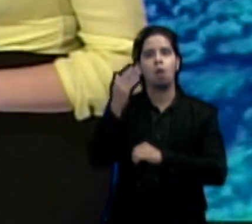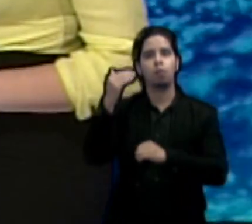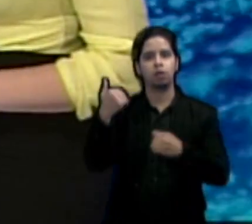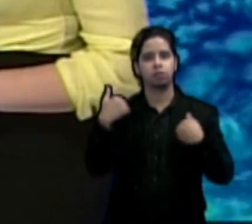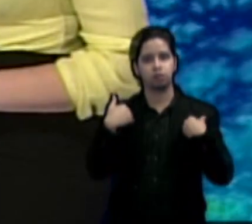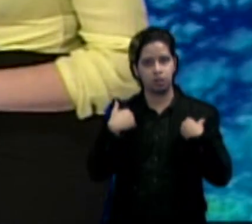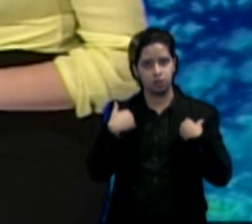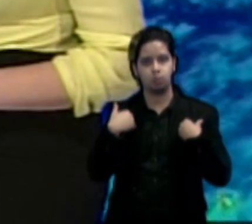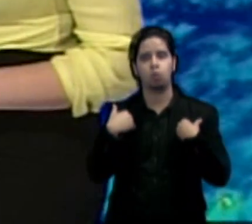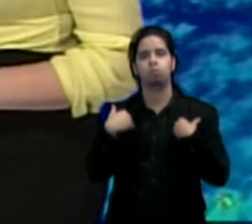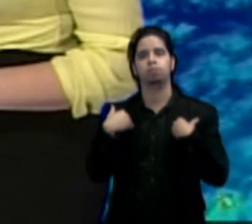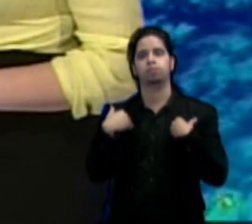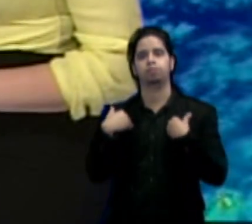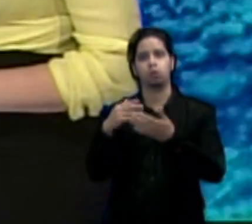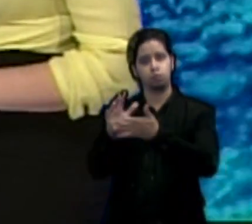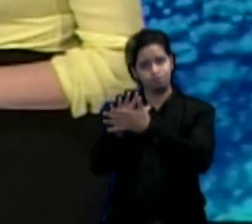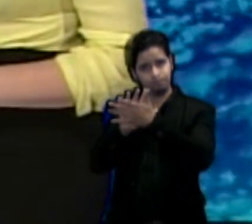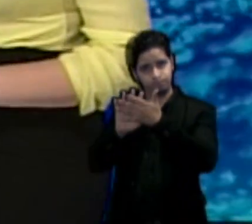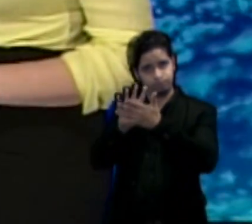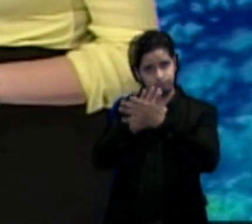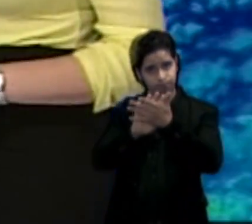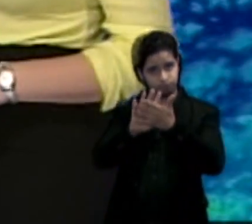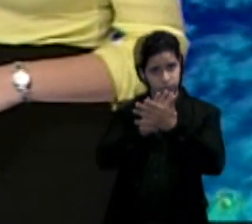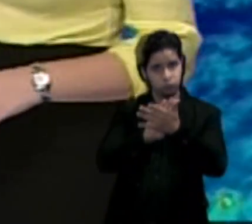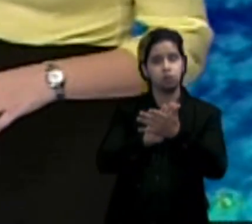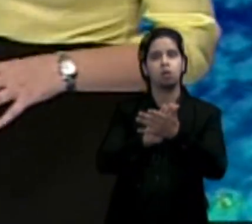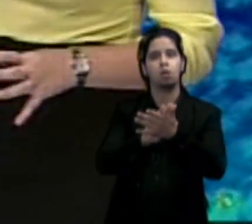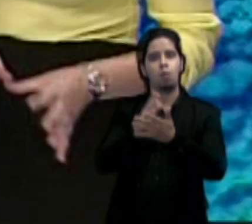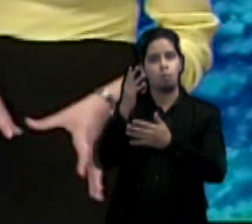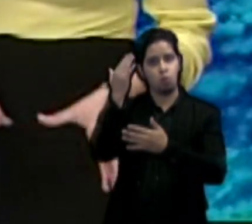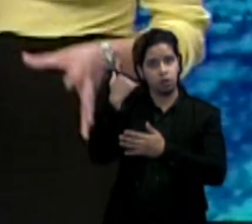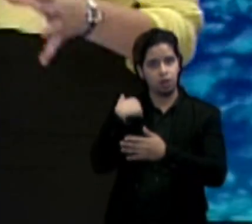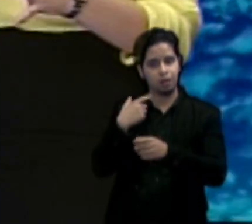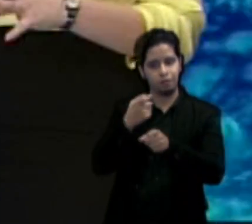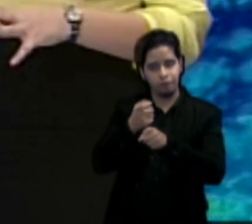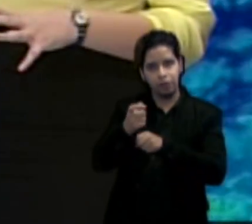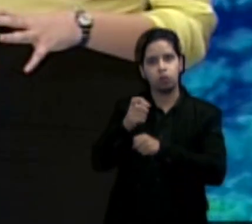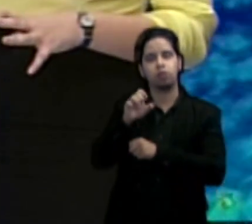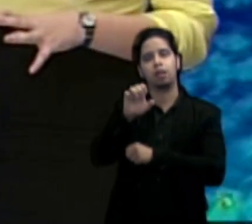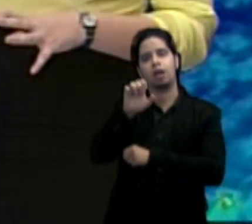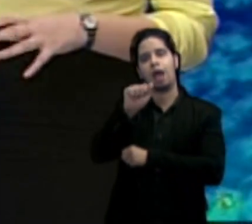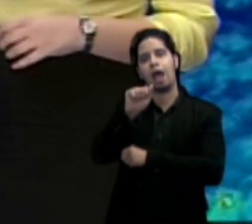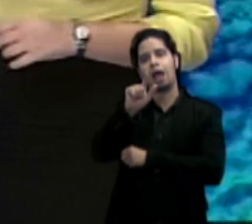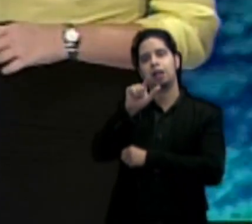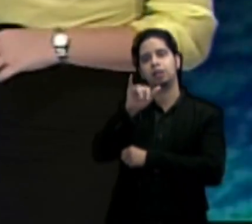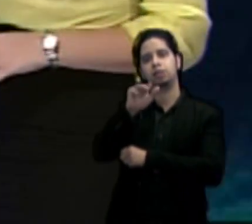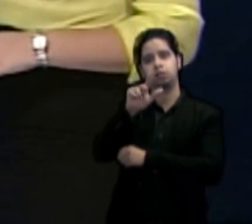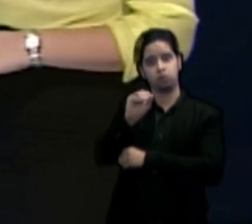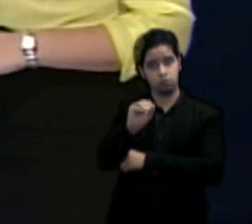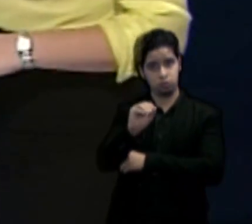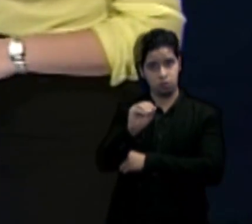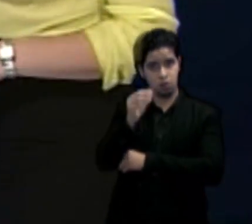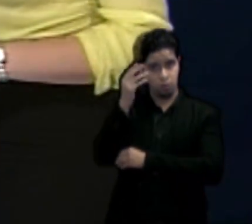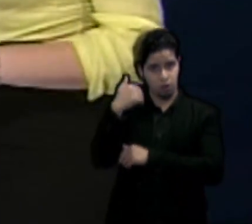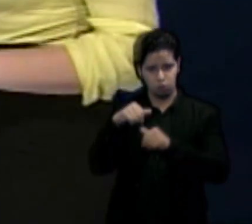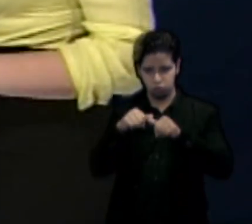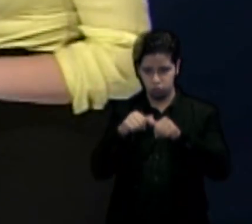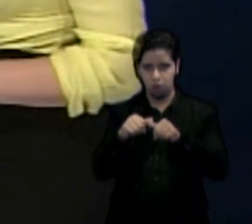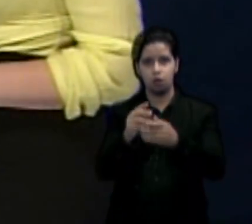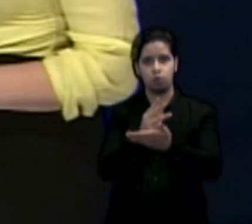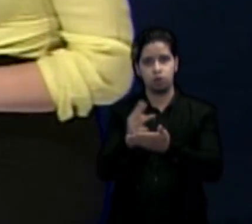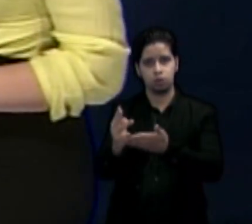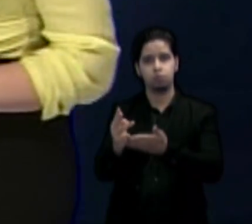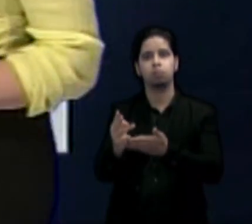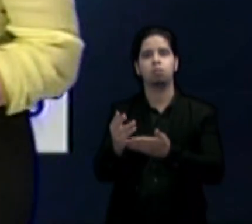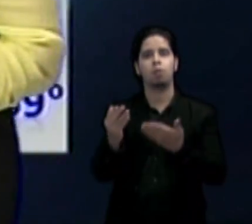disturbio en niveles altos de la atmósfera que llega con los vientos alicios y va a seguir aún durante el fin de semana. La probabilidad de aguaceros al menos